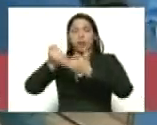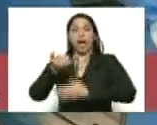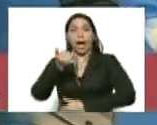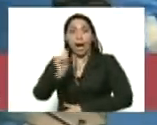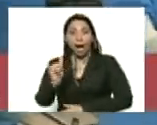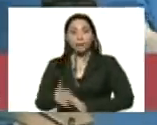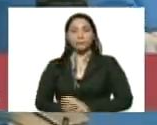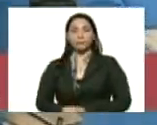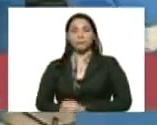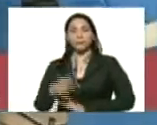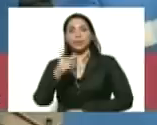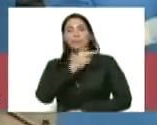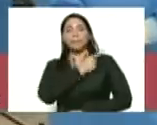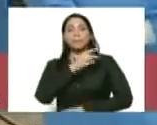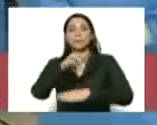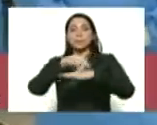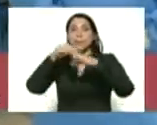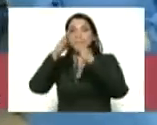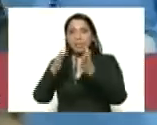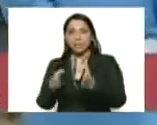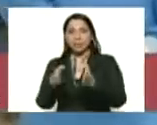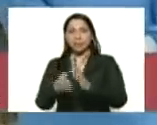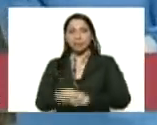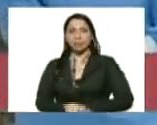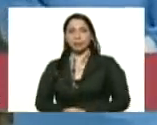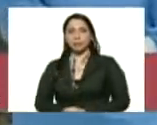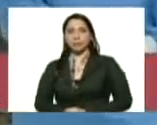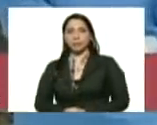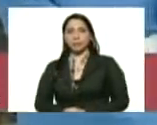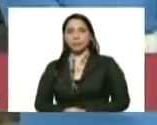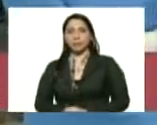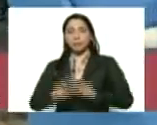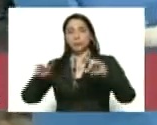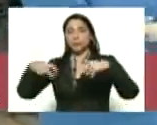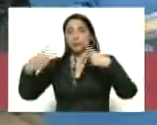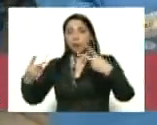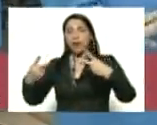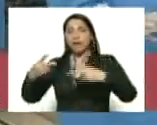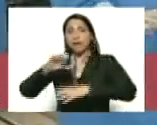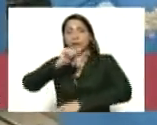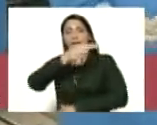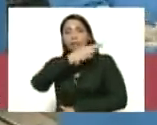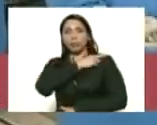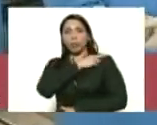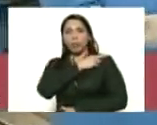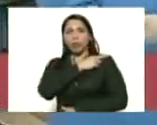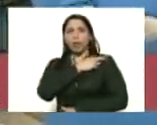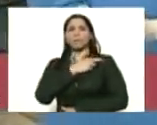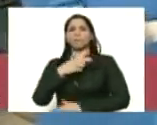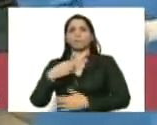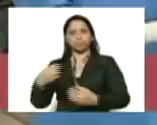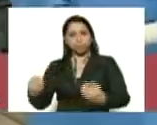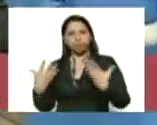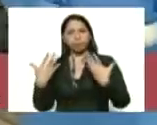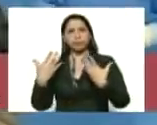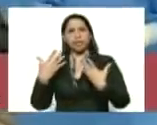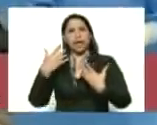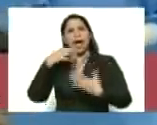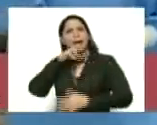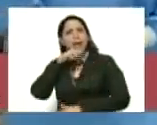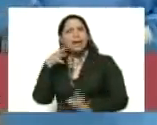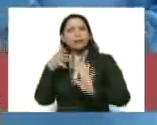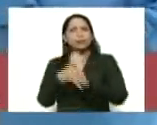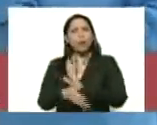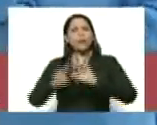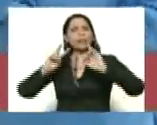la viceministra Marisela Bermúdez quien es la nueva directora de epidemiología del estado quien quiere además hablar sobre el tema